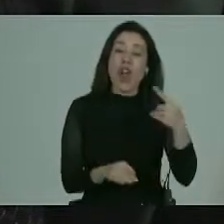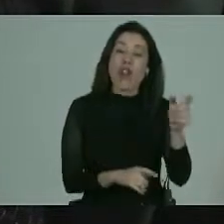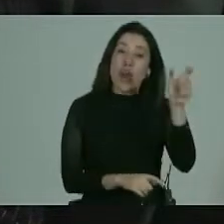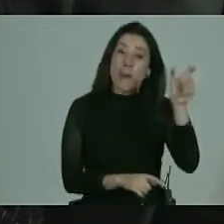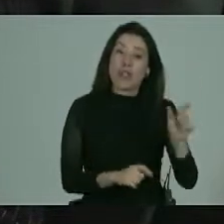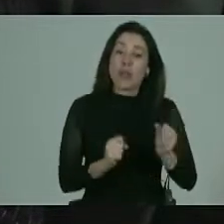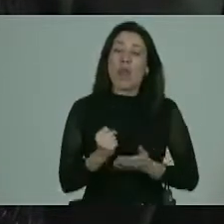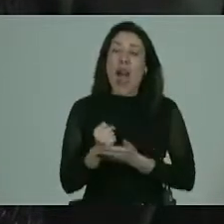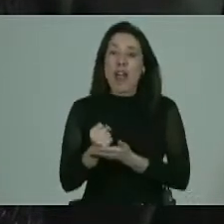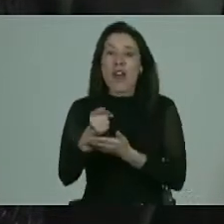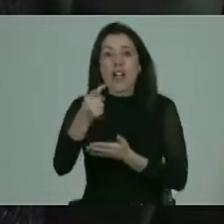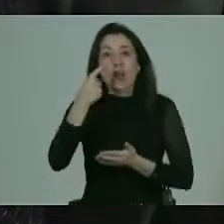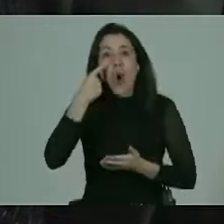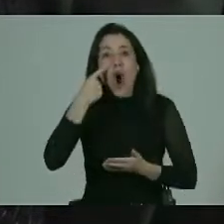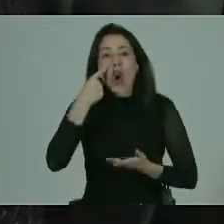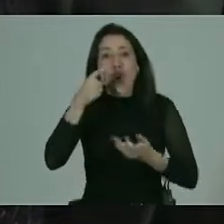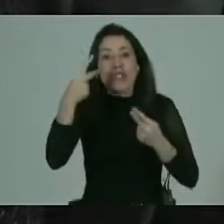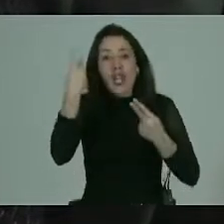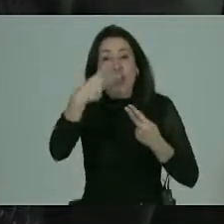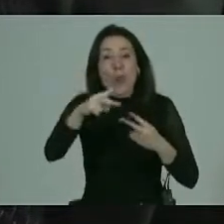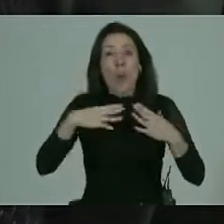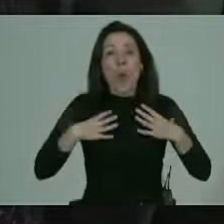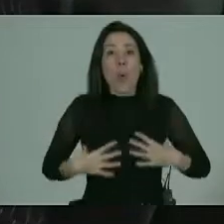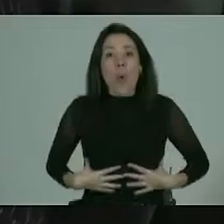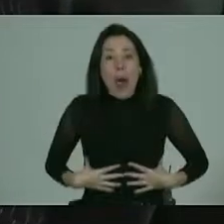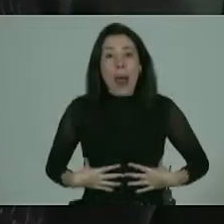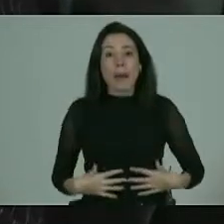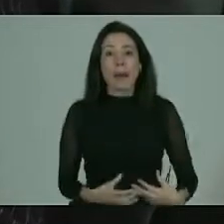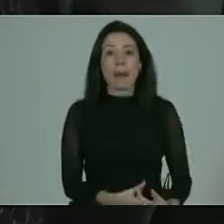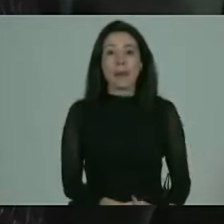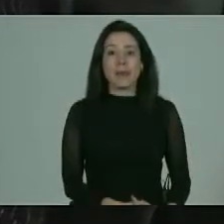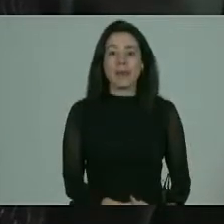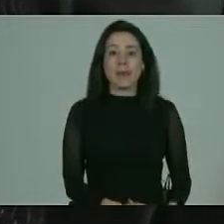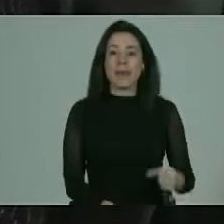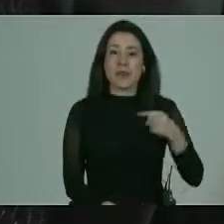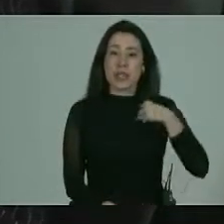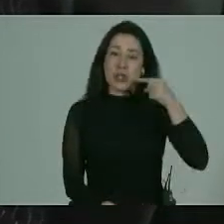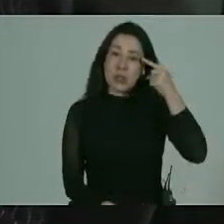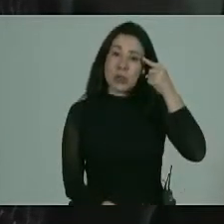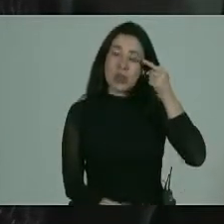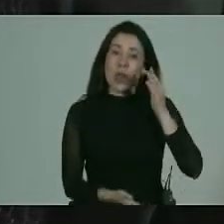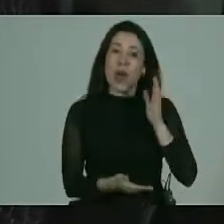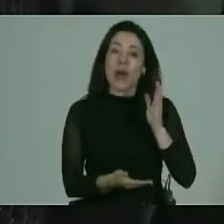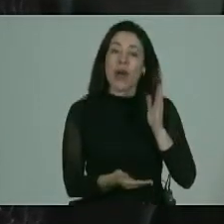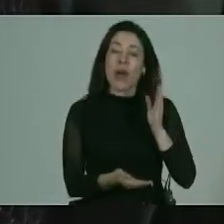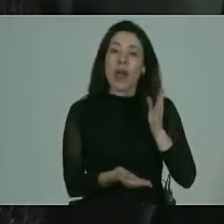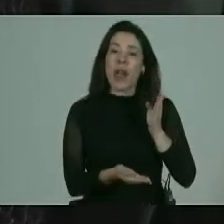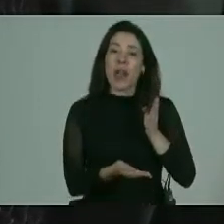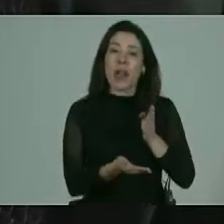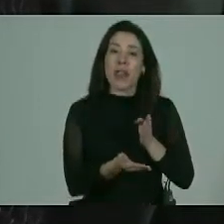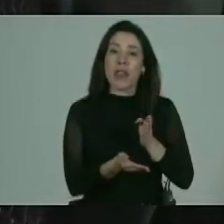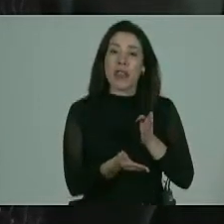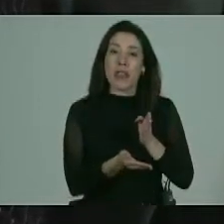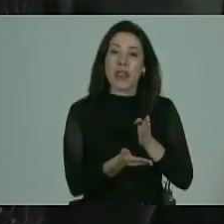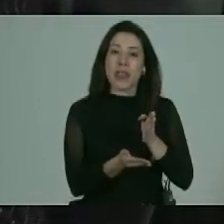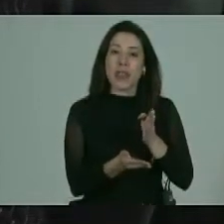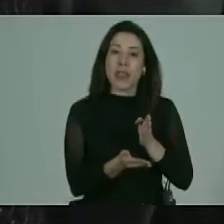que te puede ayudar a explorar tu cuerpo creo que también hay que dejar un poco esta